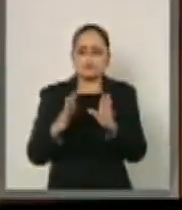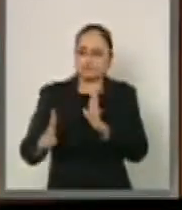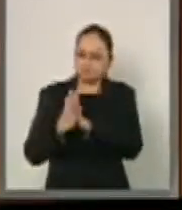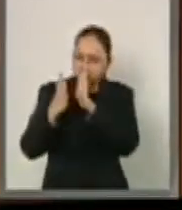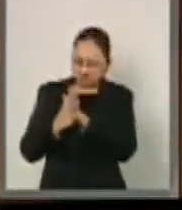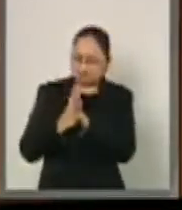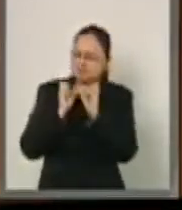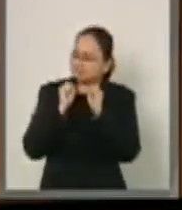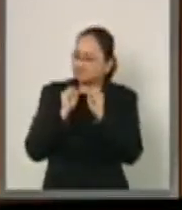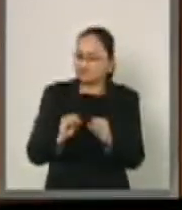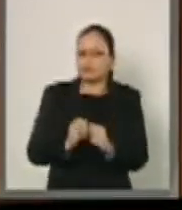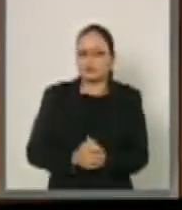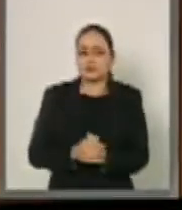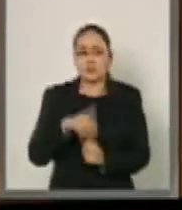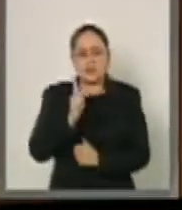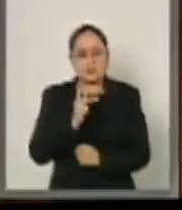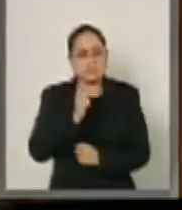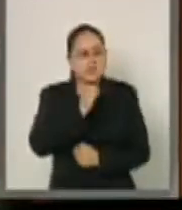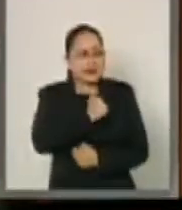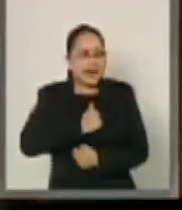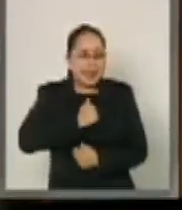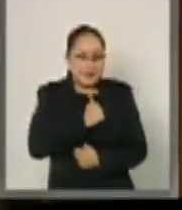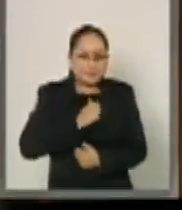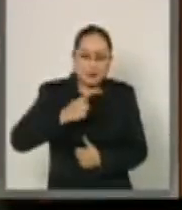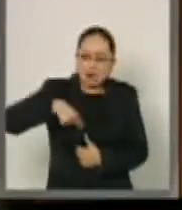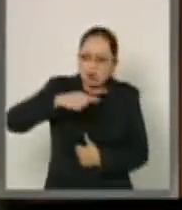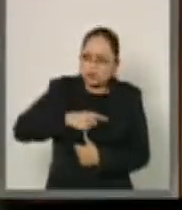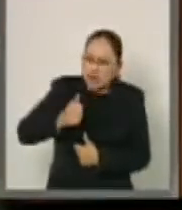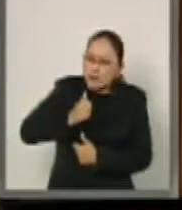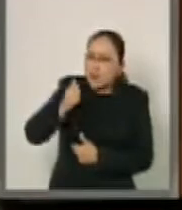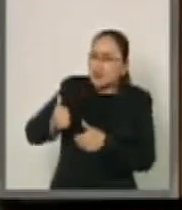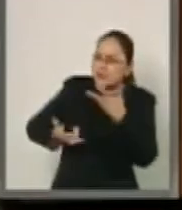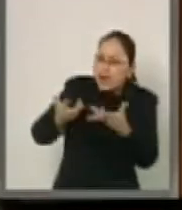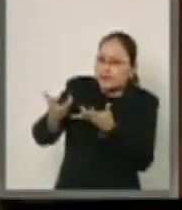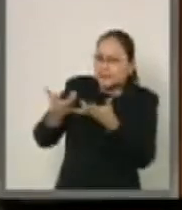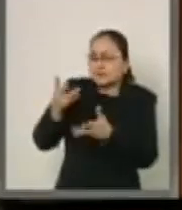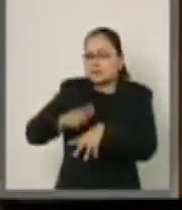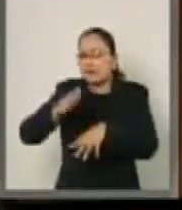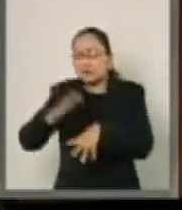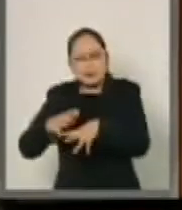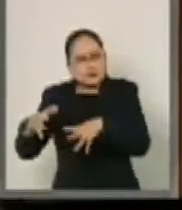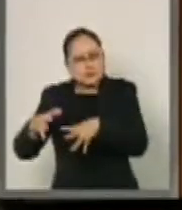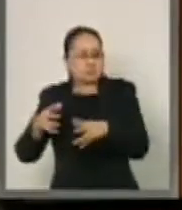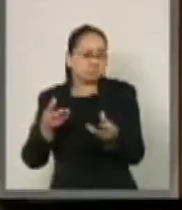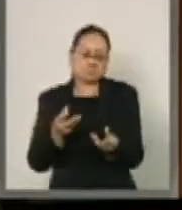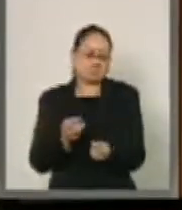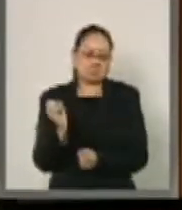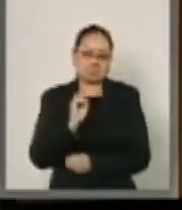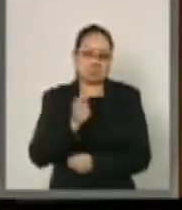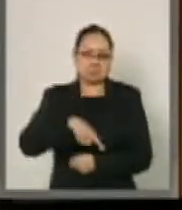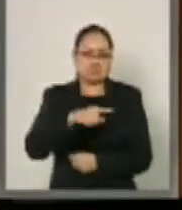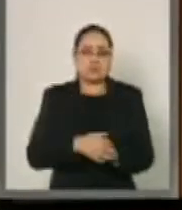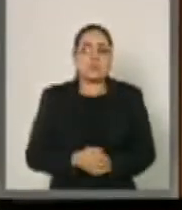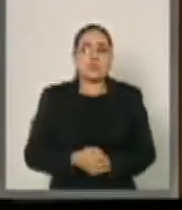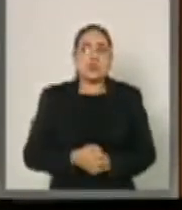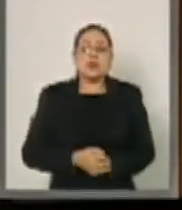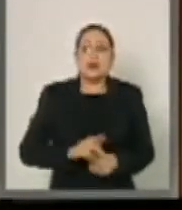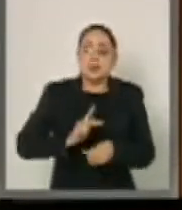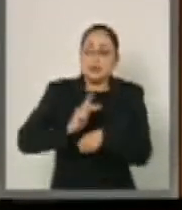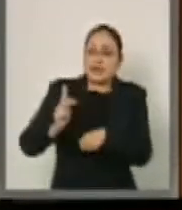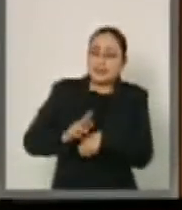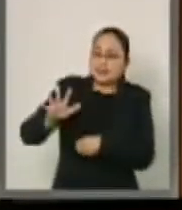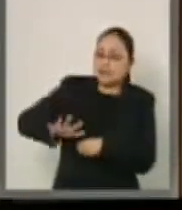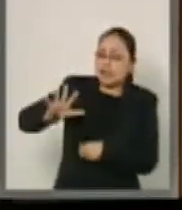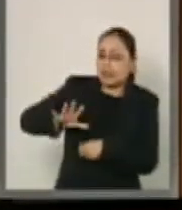desafortunadamente no la hemos explotado como debiéramos, los países caribeños generan el